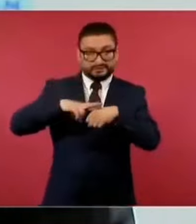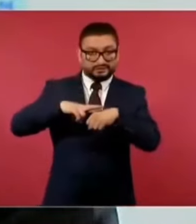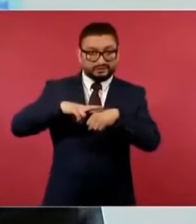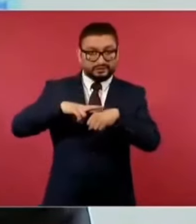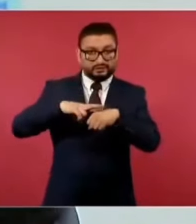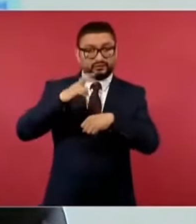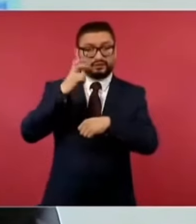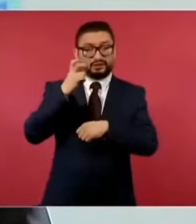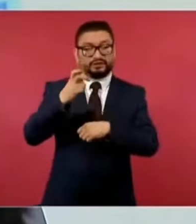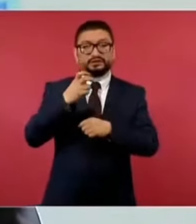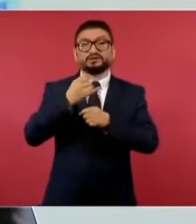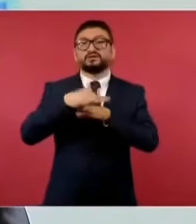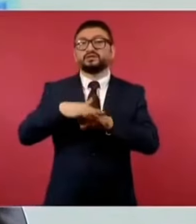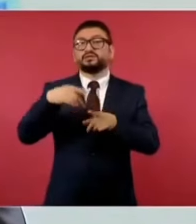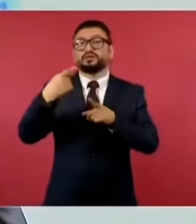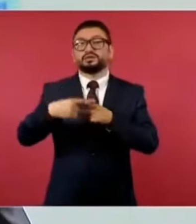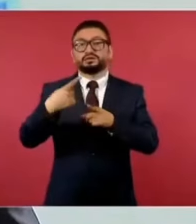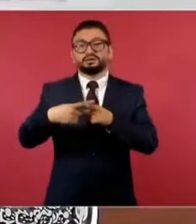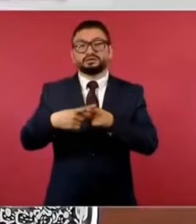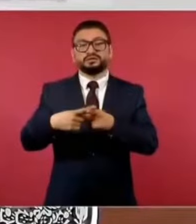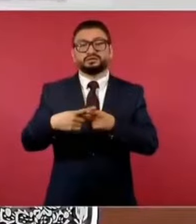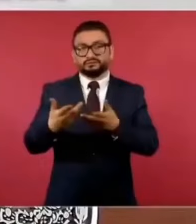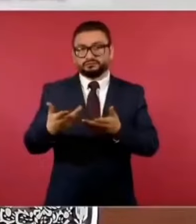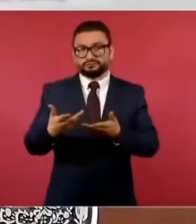único que tiene información es la UIF.